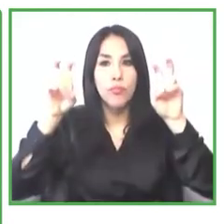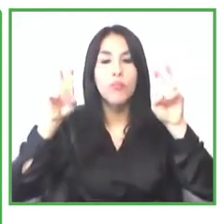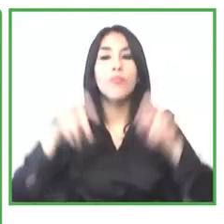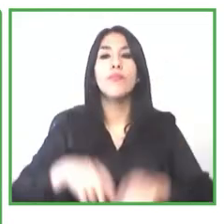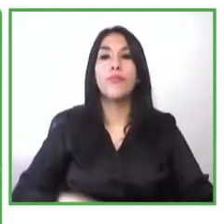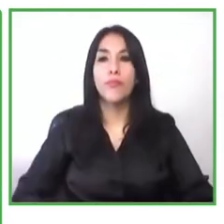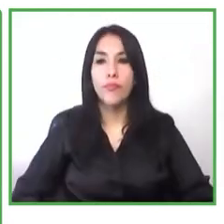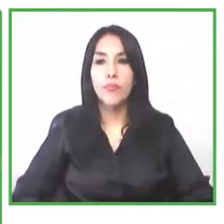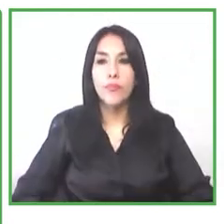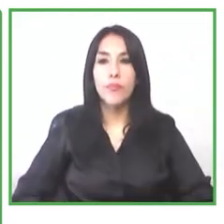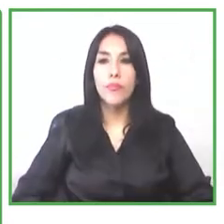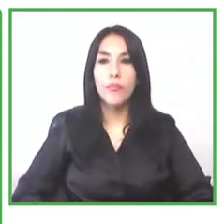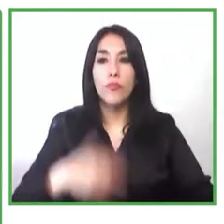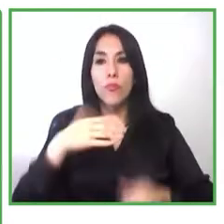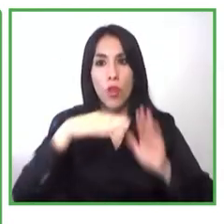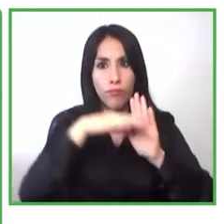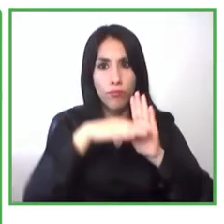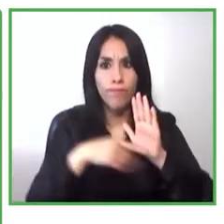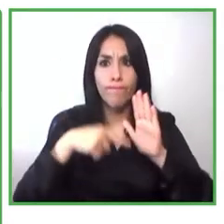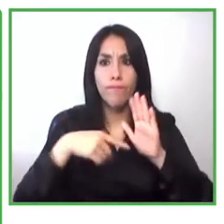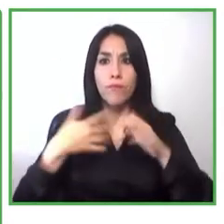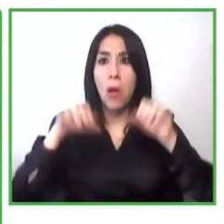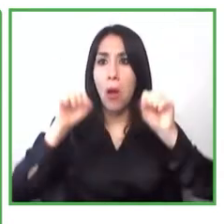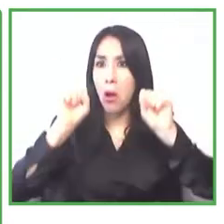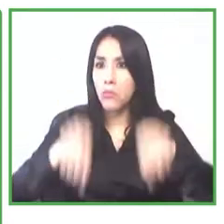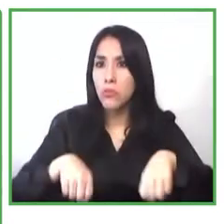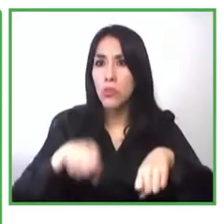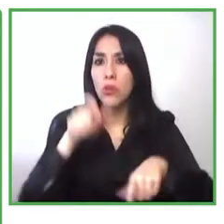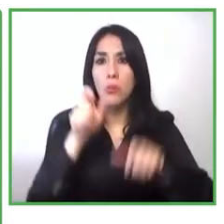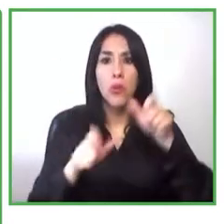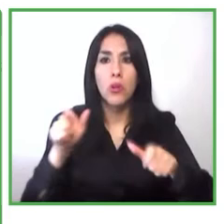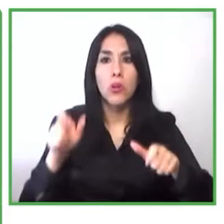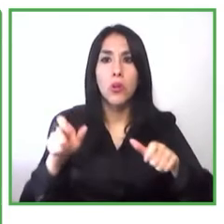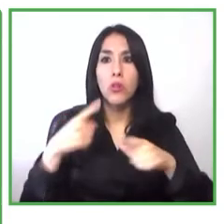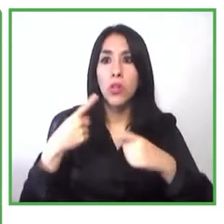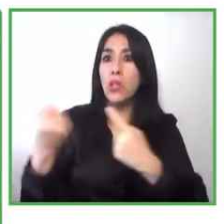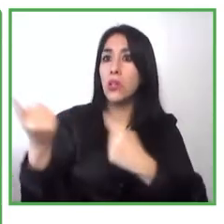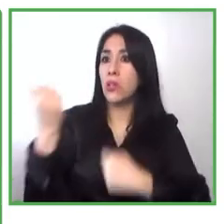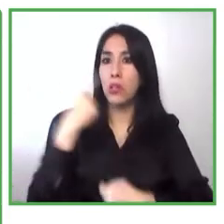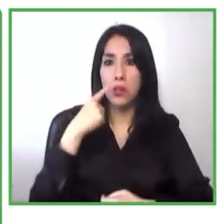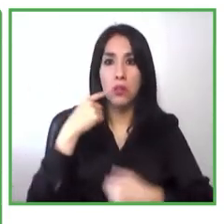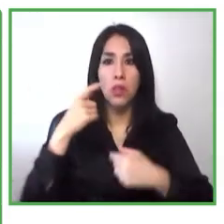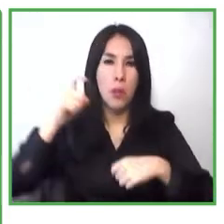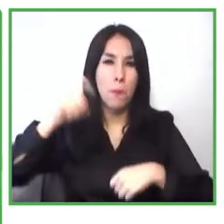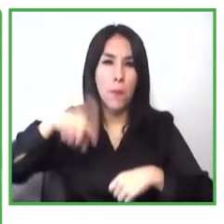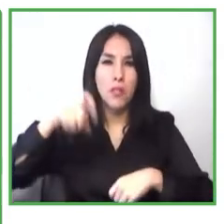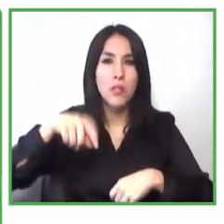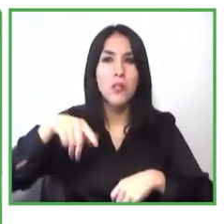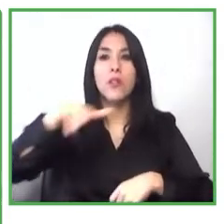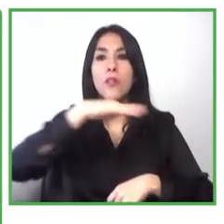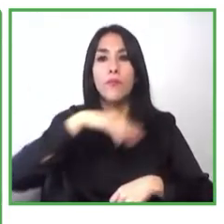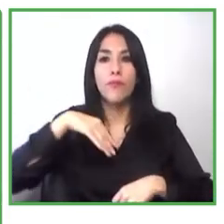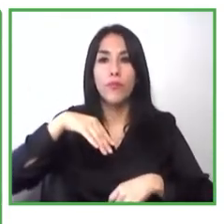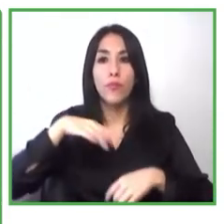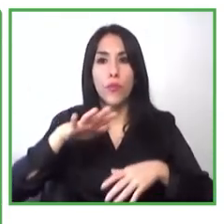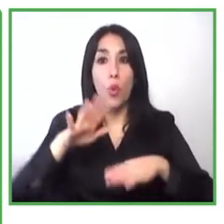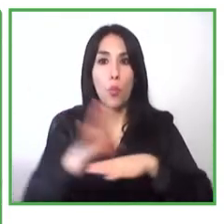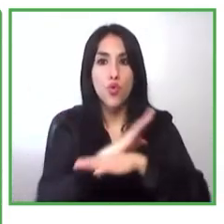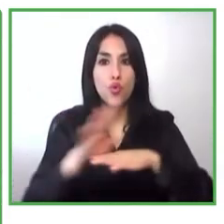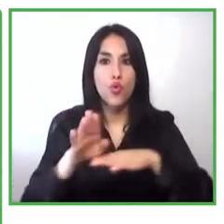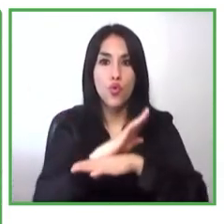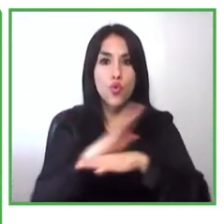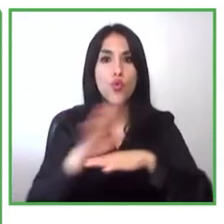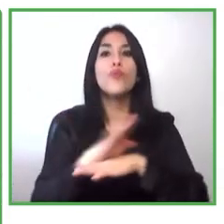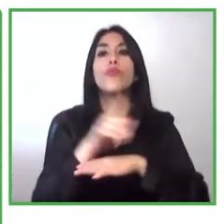responder a las necesidades del mercado laboral. Un emprendimiento, como se dice en el argot de inclusión social, menos emprendimiento por necesidad